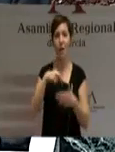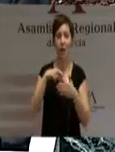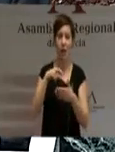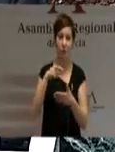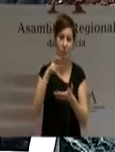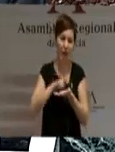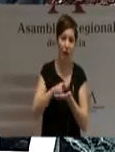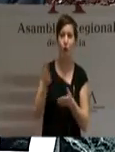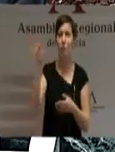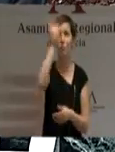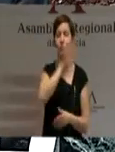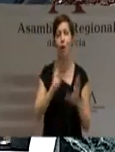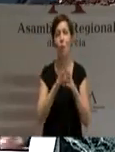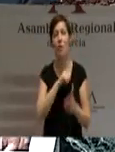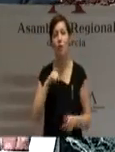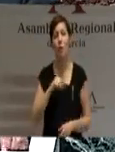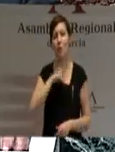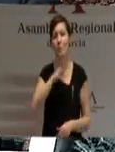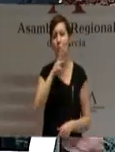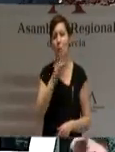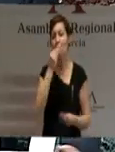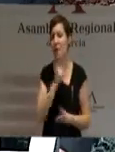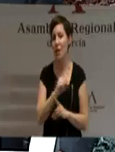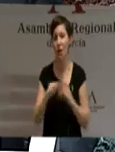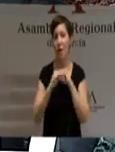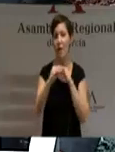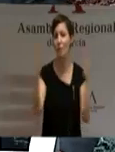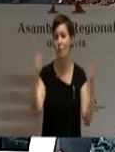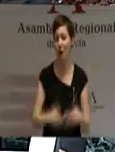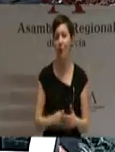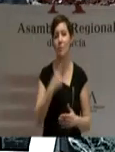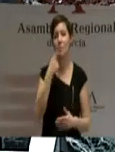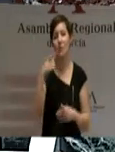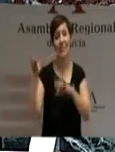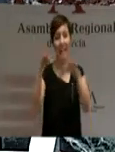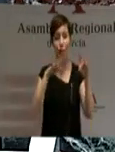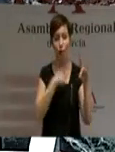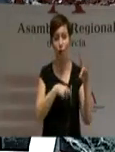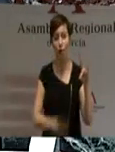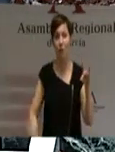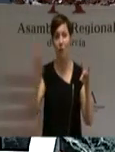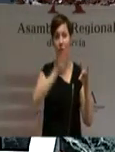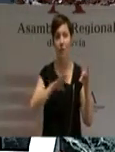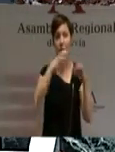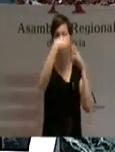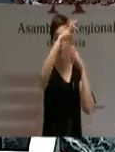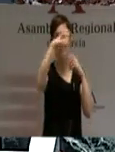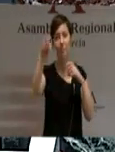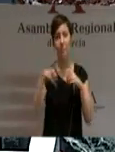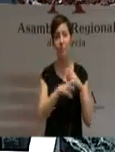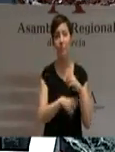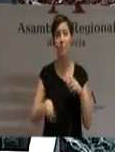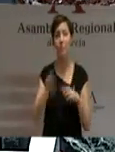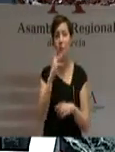Pero nadie puede negar que el equilibrio logrado desde los distintos territorios españoles, incluso hoy, aún con la crisis,